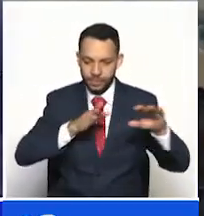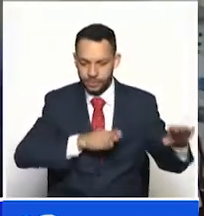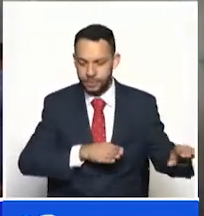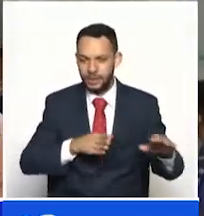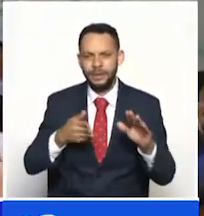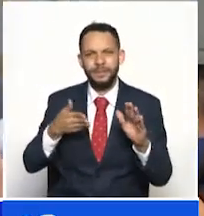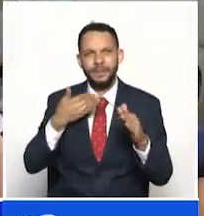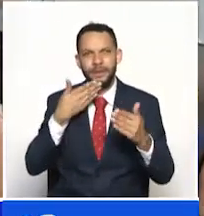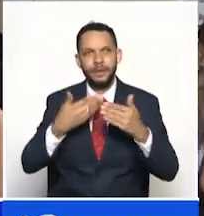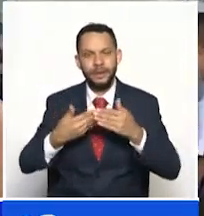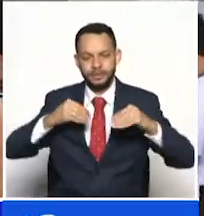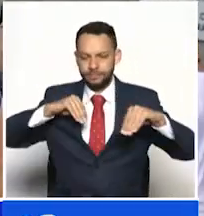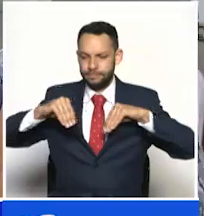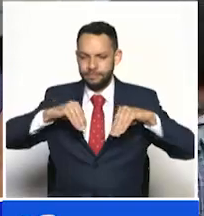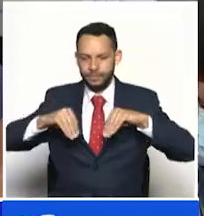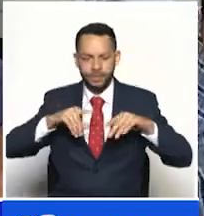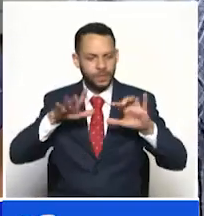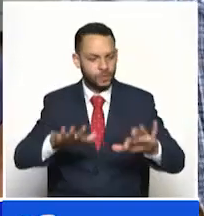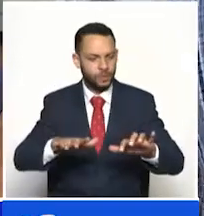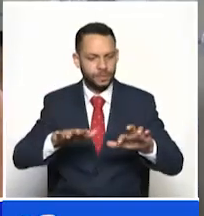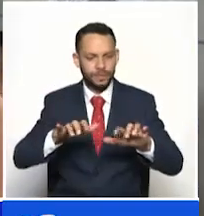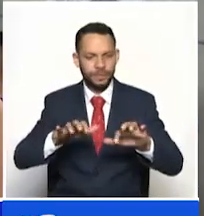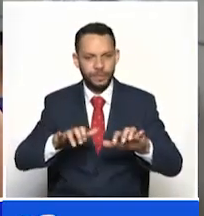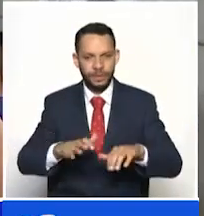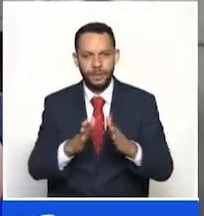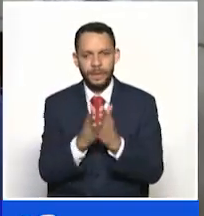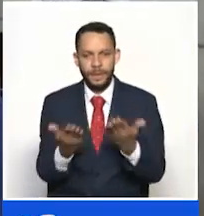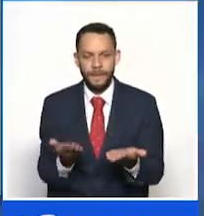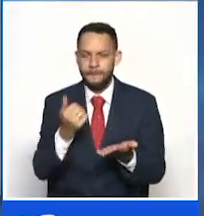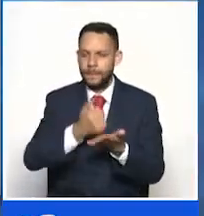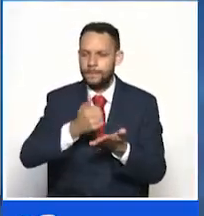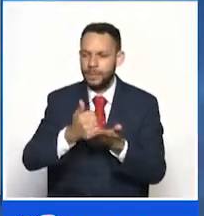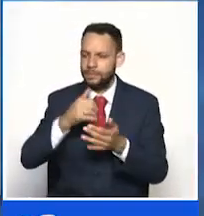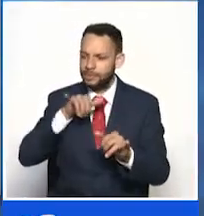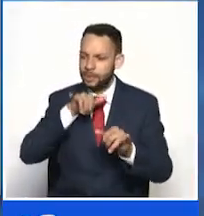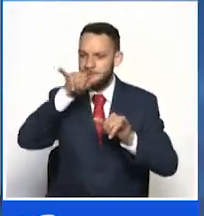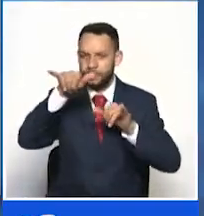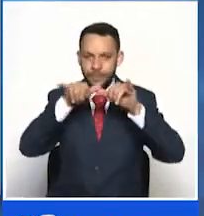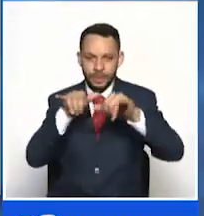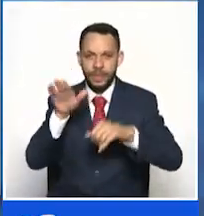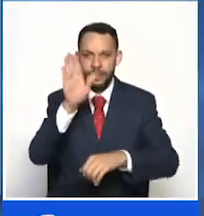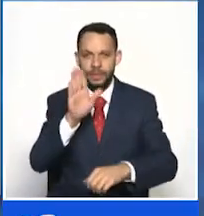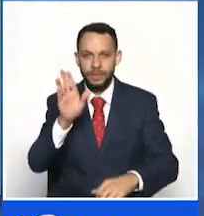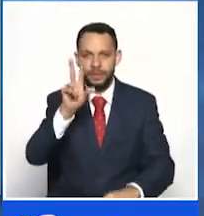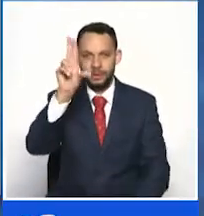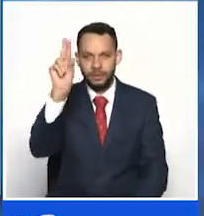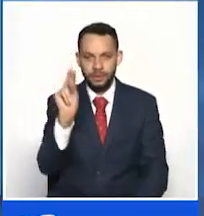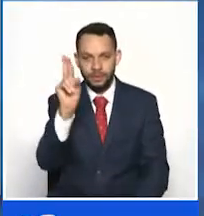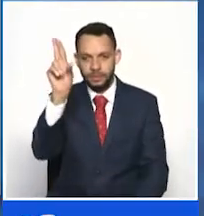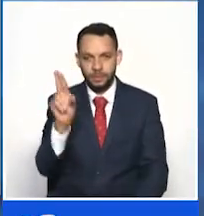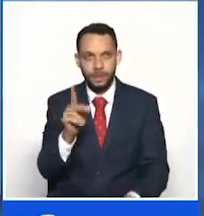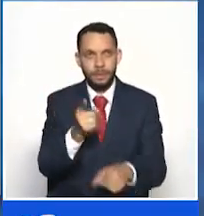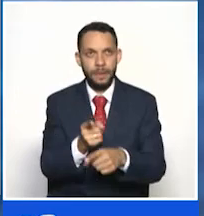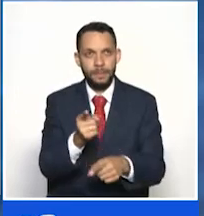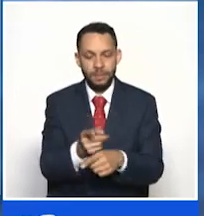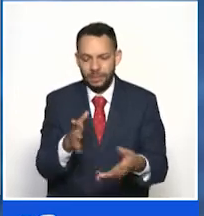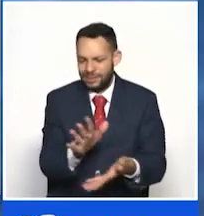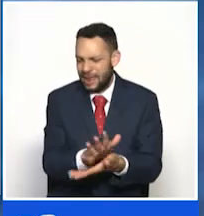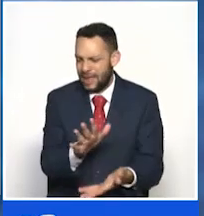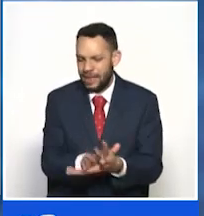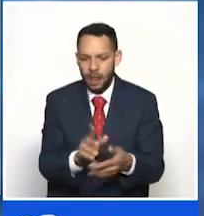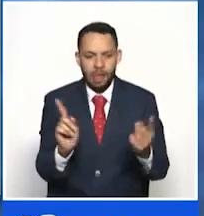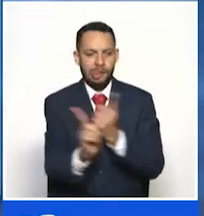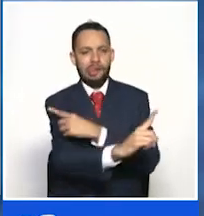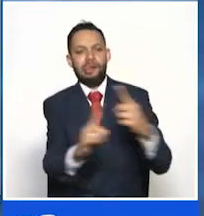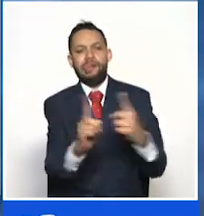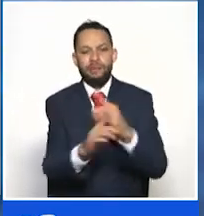es el director de la oficina de pasaportes del municipio de Pereira, del departamento de Rizaralda, estamos aquí en vivo, tranquilo, todos se nos han pasado